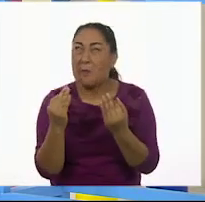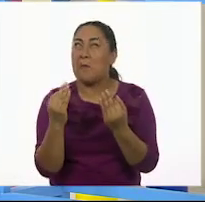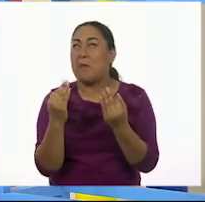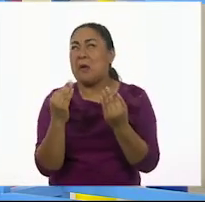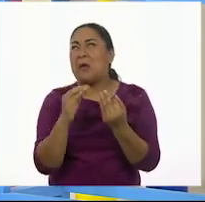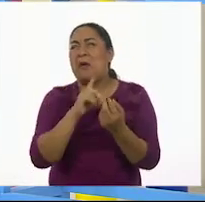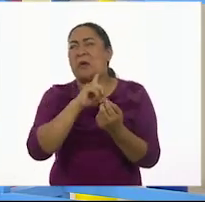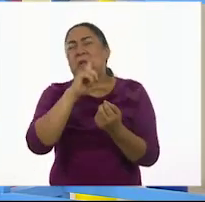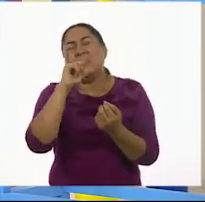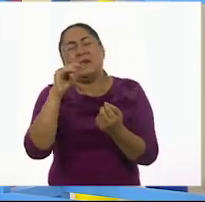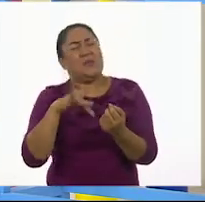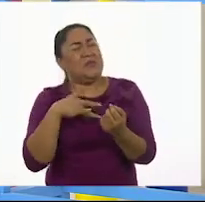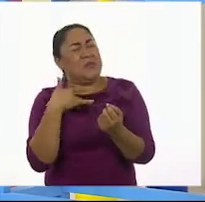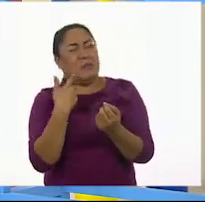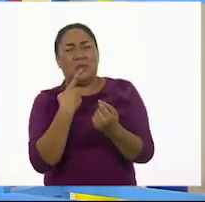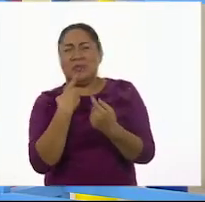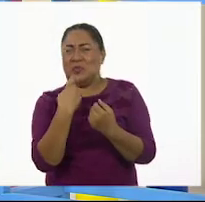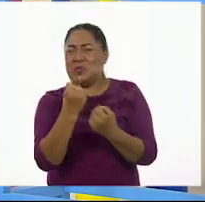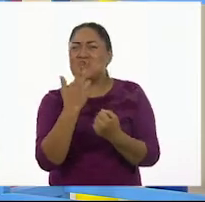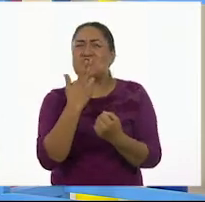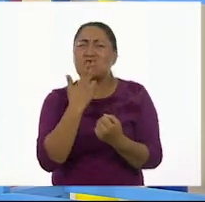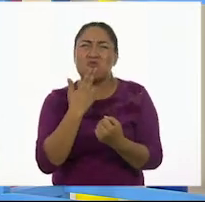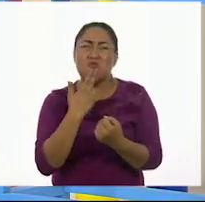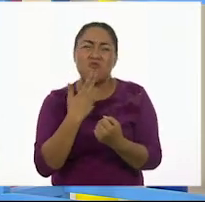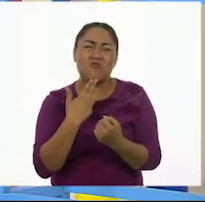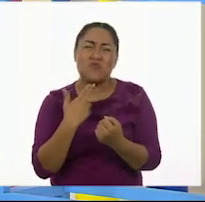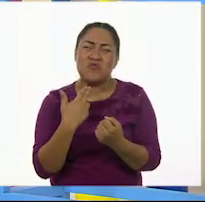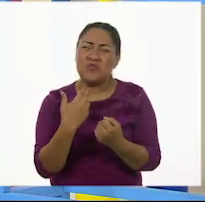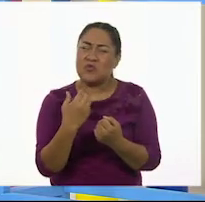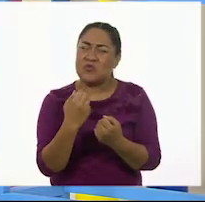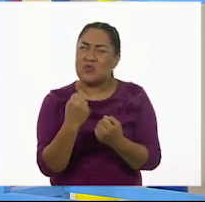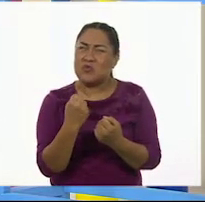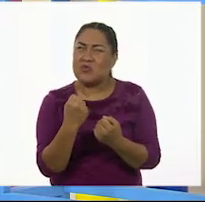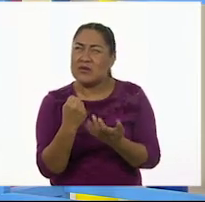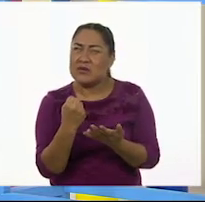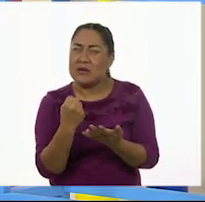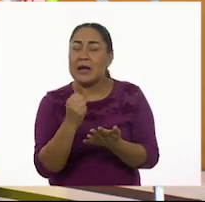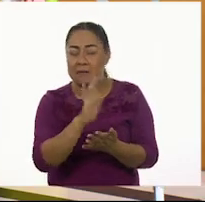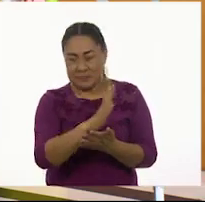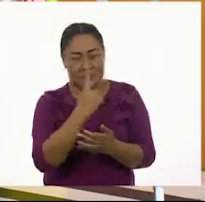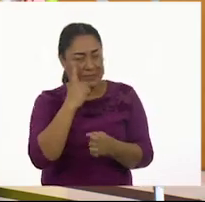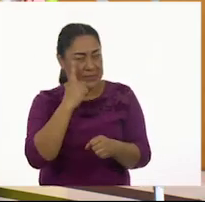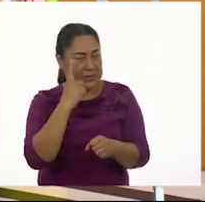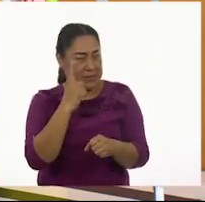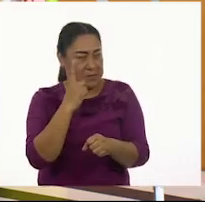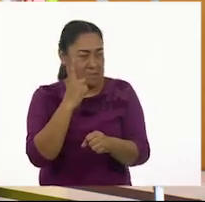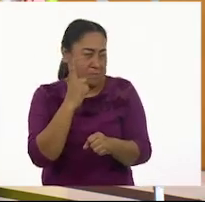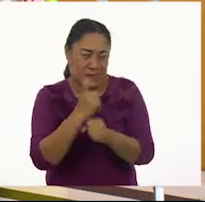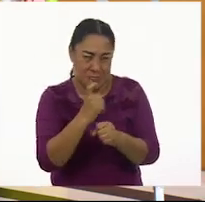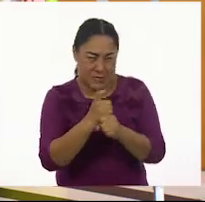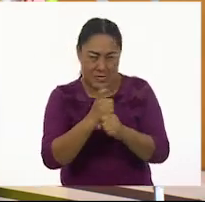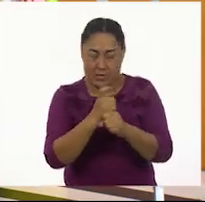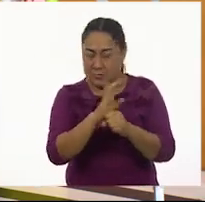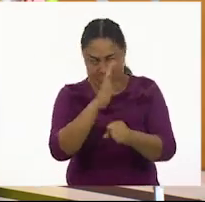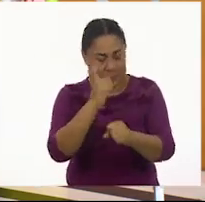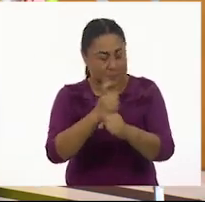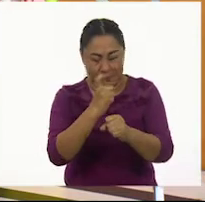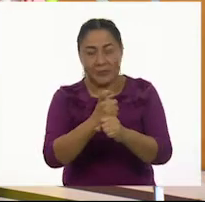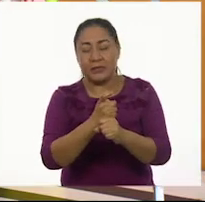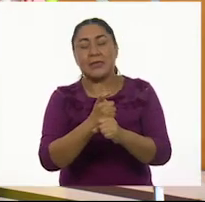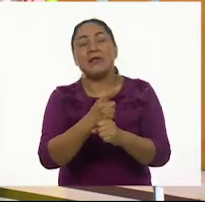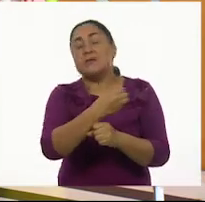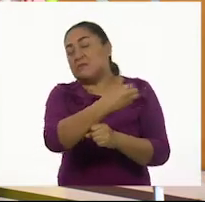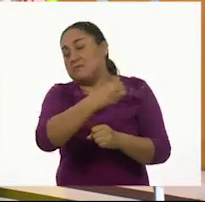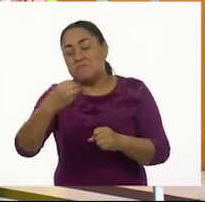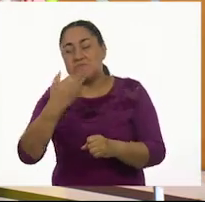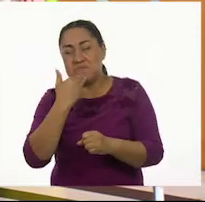empalagó con un... No. Y... Primero hagamos la frase sin cambiar el significado, ¿va? A ver, Para que no sea tan